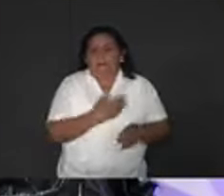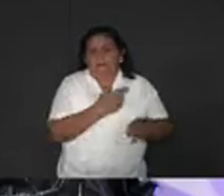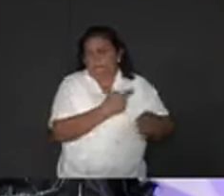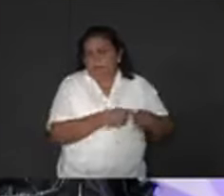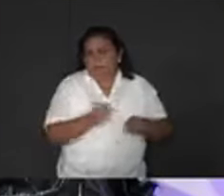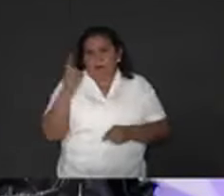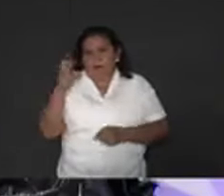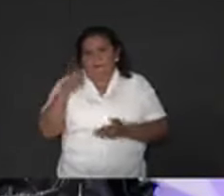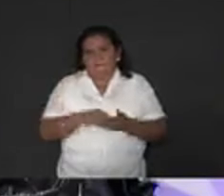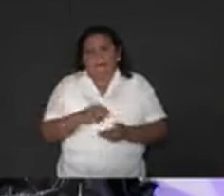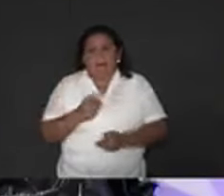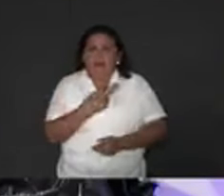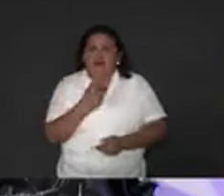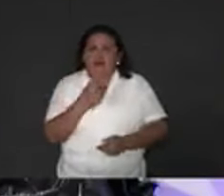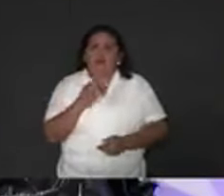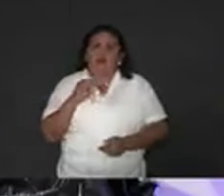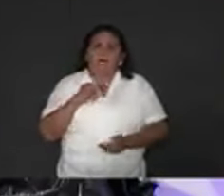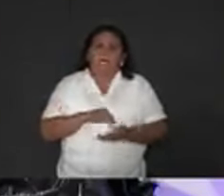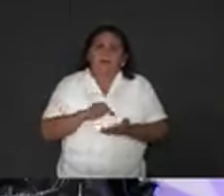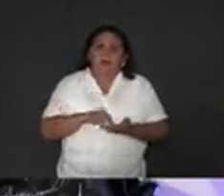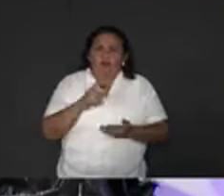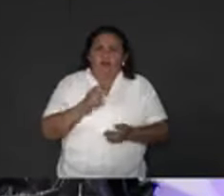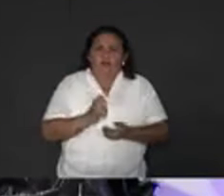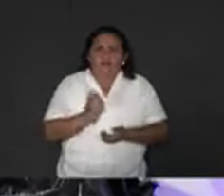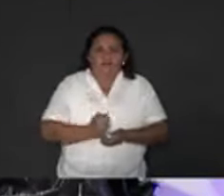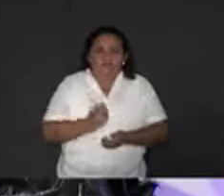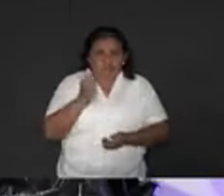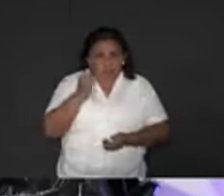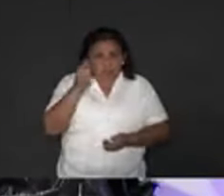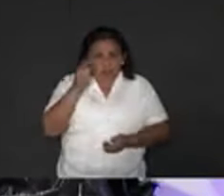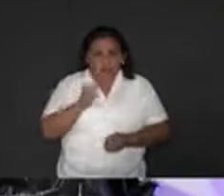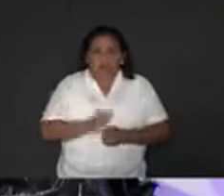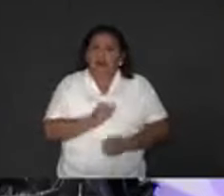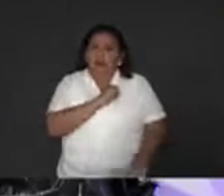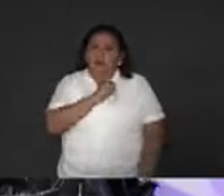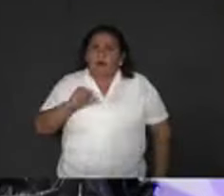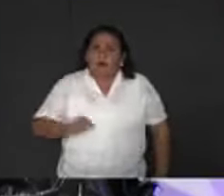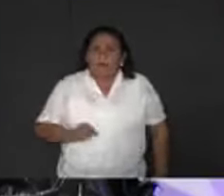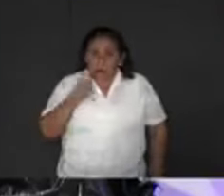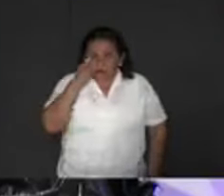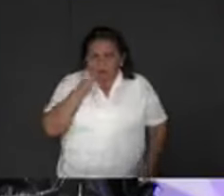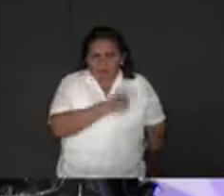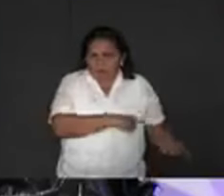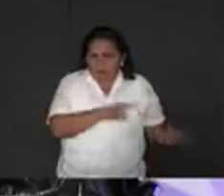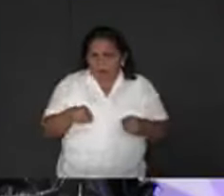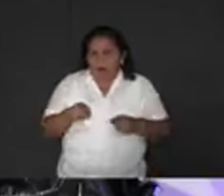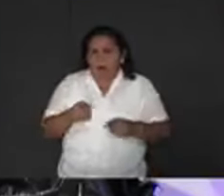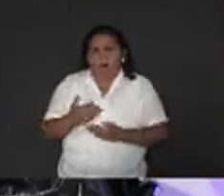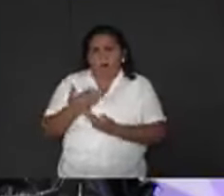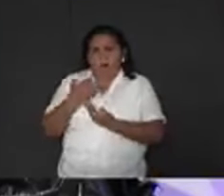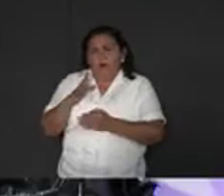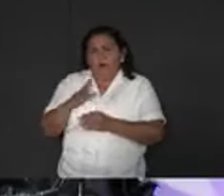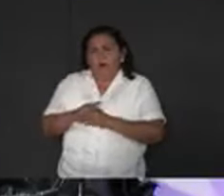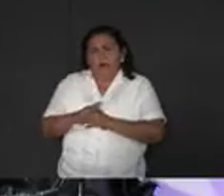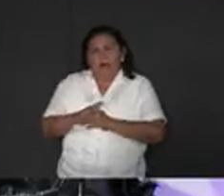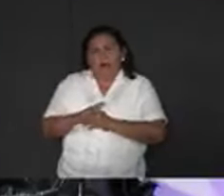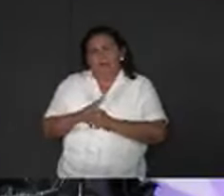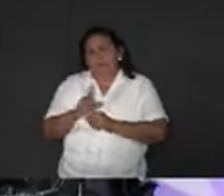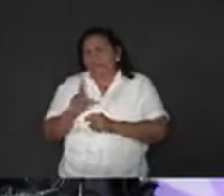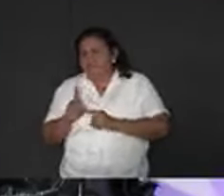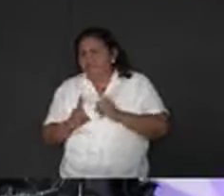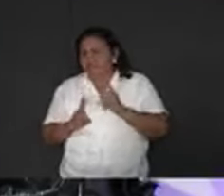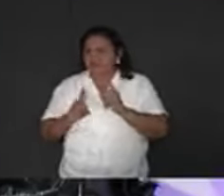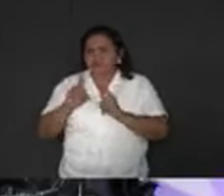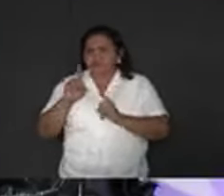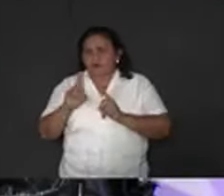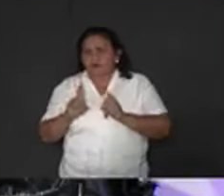mil doscientos millones de las pensiones de los empleados del ayuntamiento a un banco de dudosa categoría en